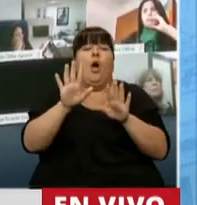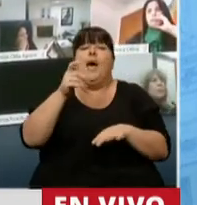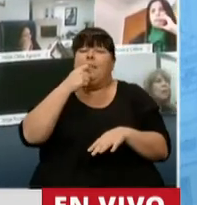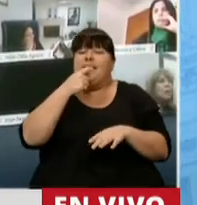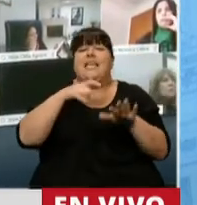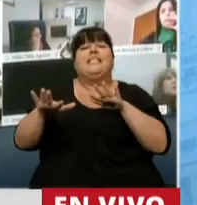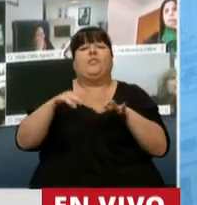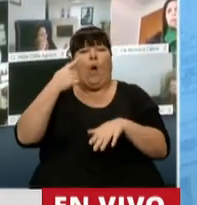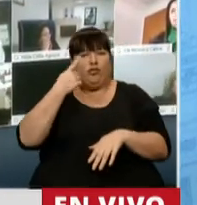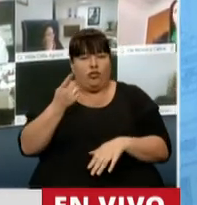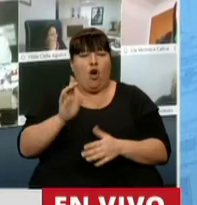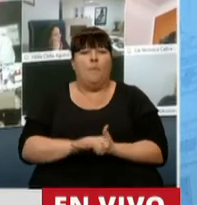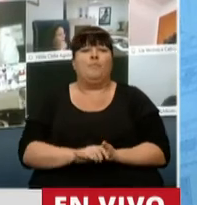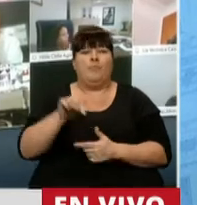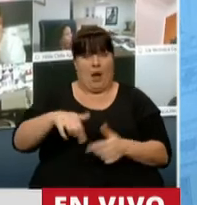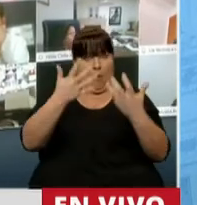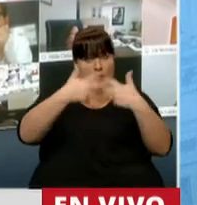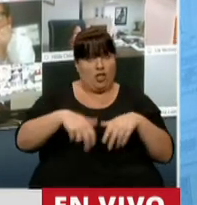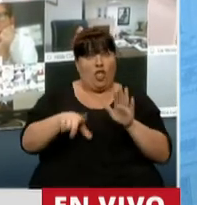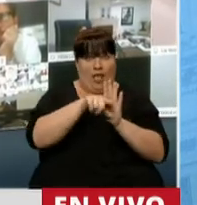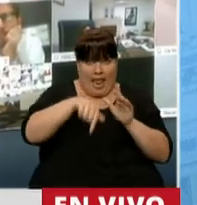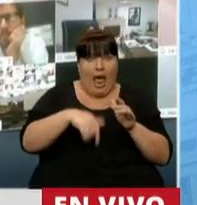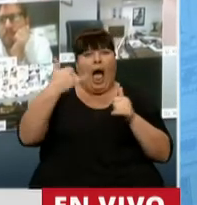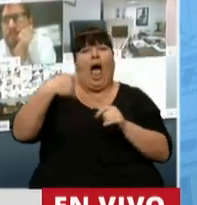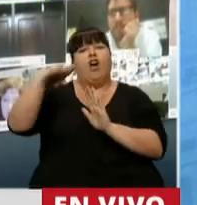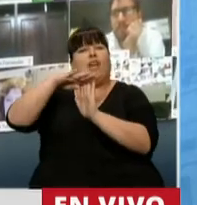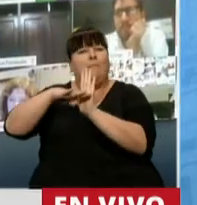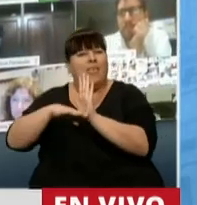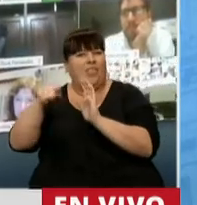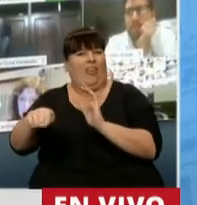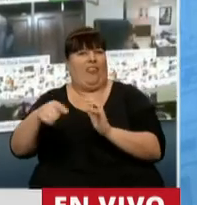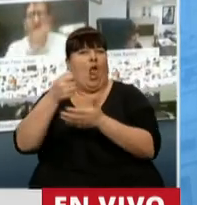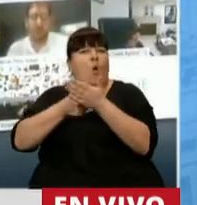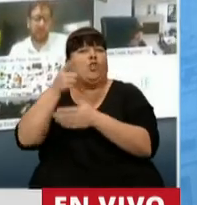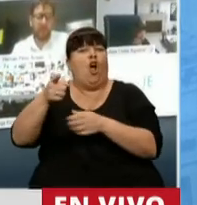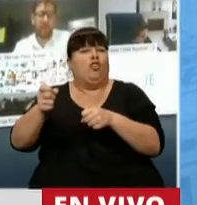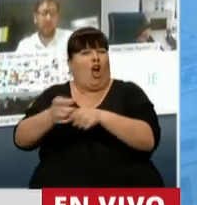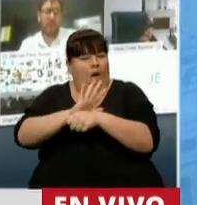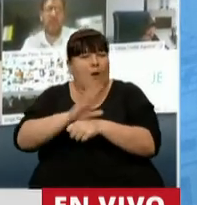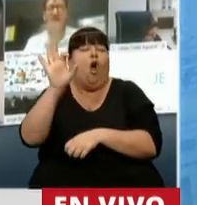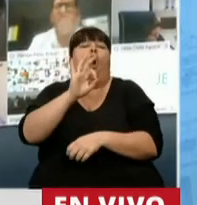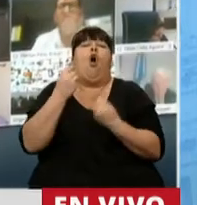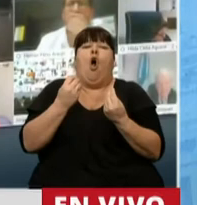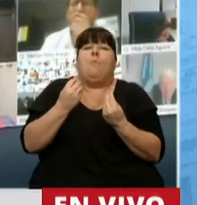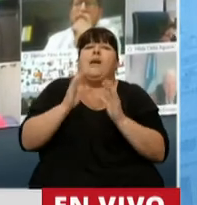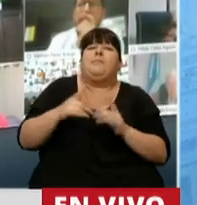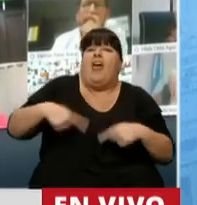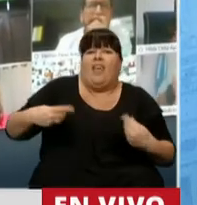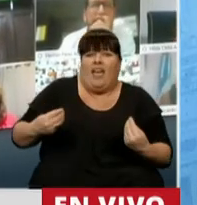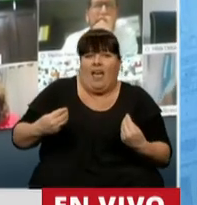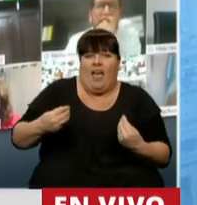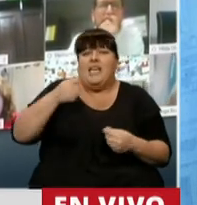contextualizamos este proyecto dentro de un conjunto de medidas que se han dado de lucha contra la pandemia, ¿por qué tendríamos que esperar